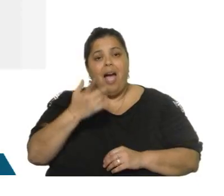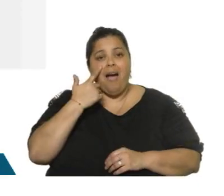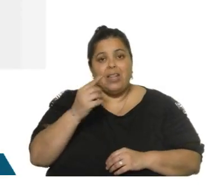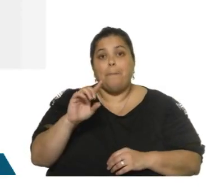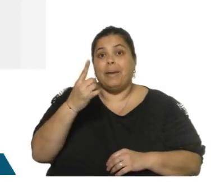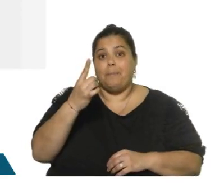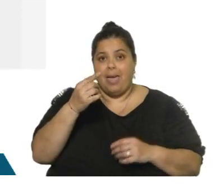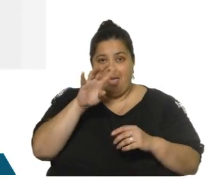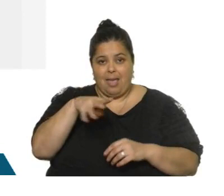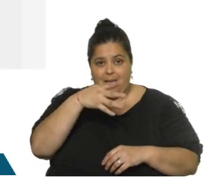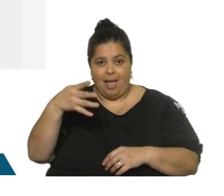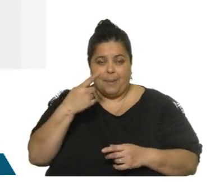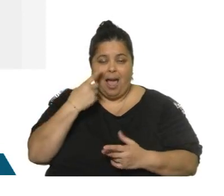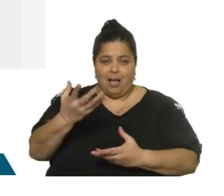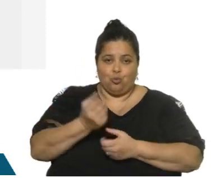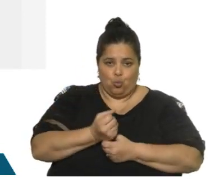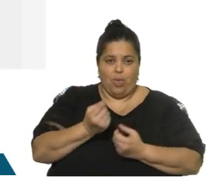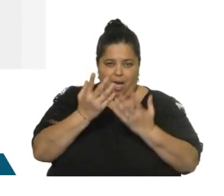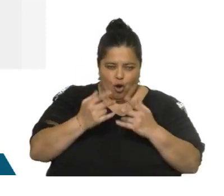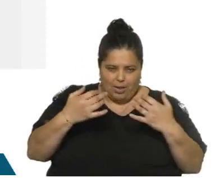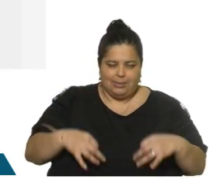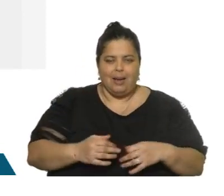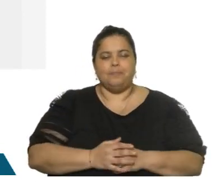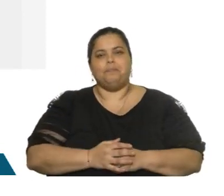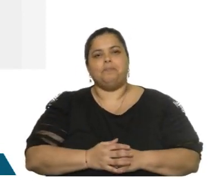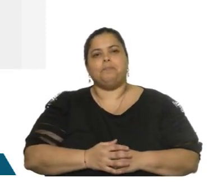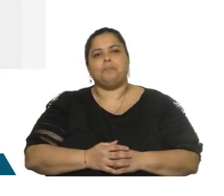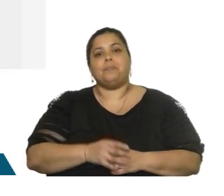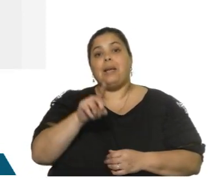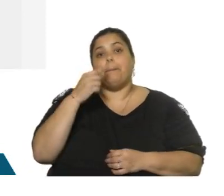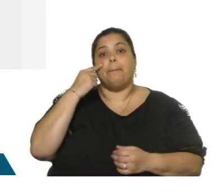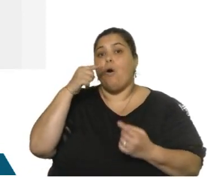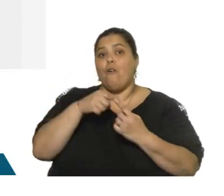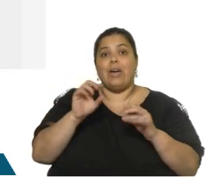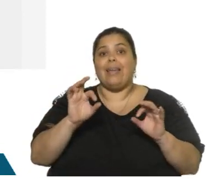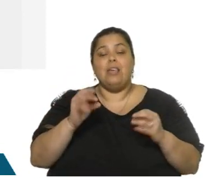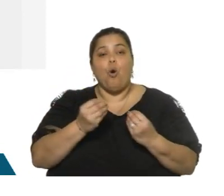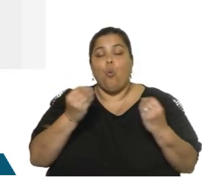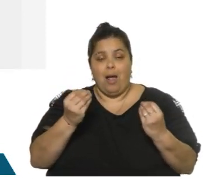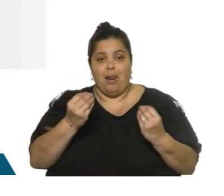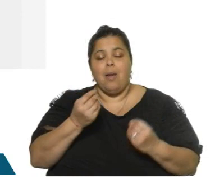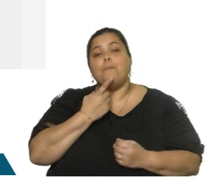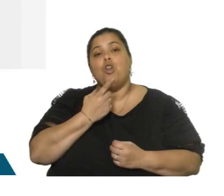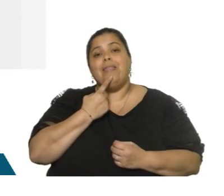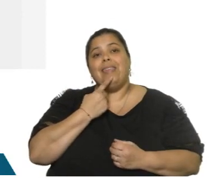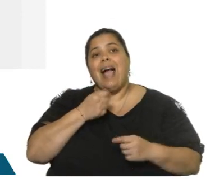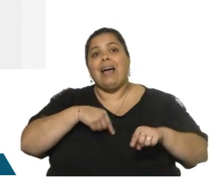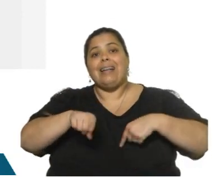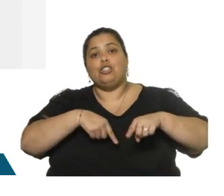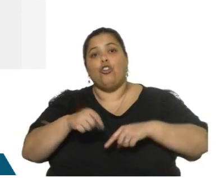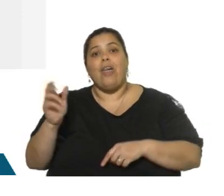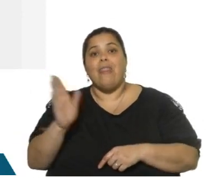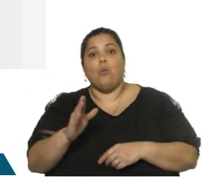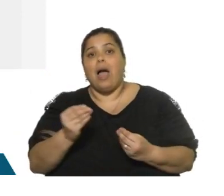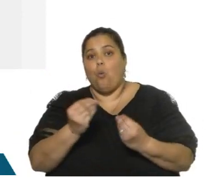placa para ayudar a ordenarnos. Primero que nada, el objetivo deseable de la política de gestión de deuda pasa por cubrir